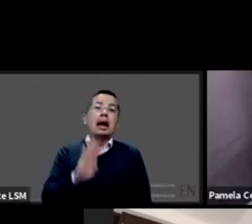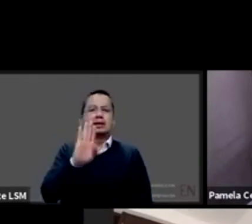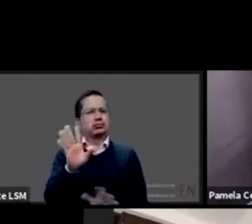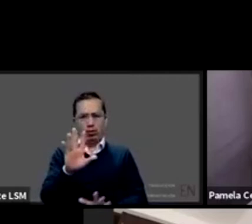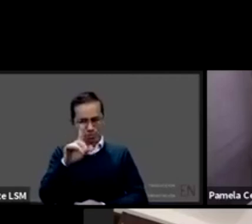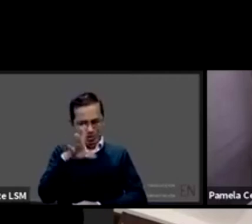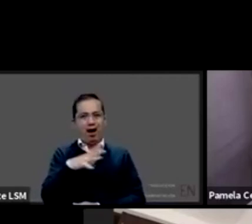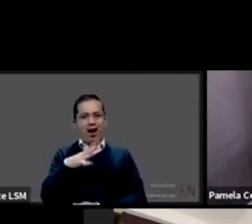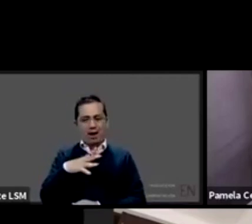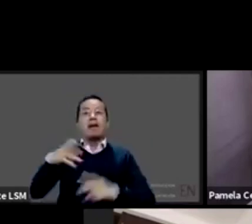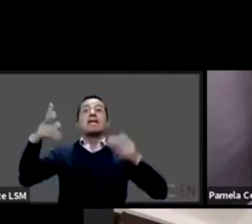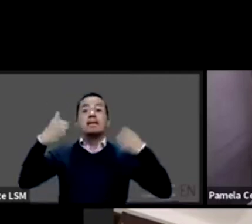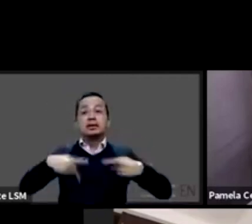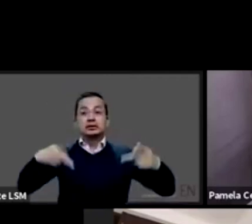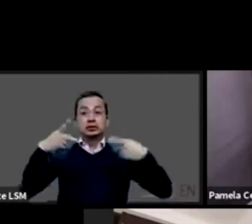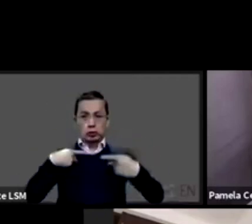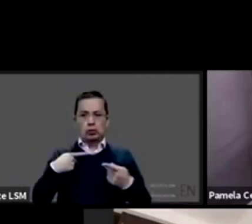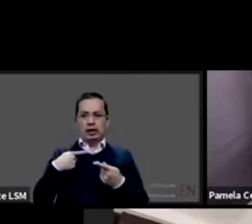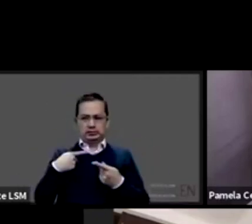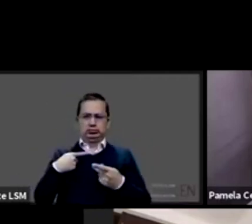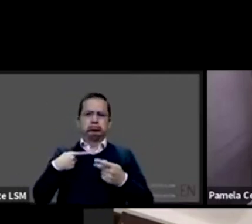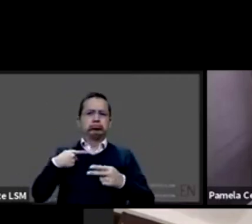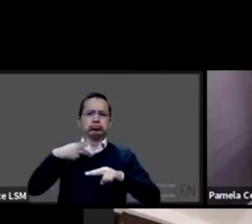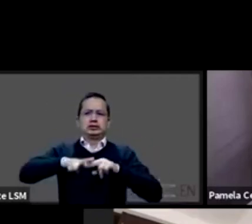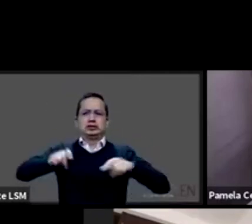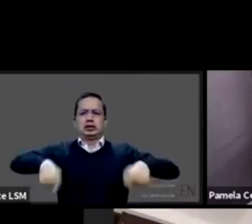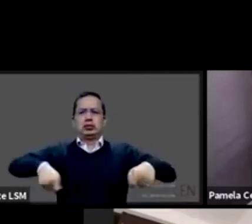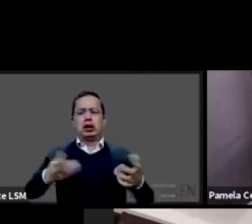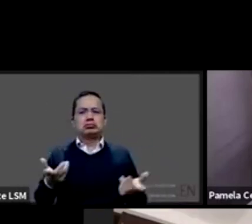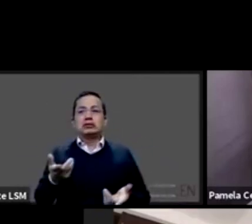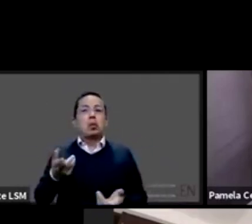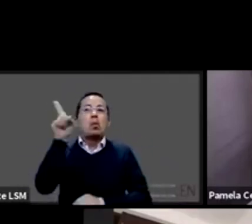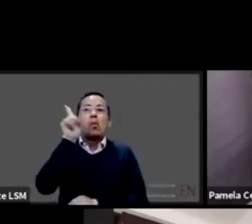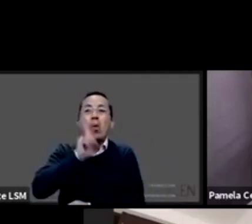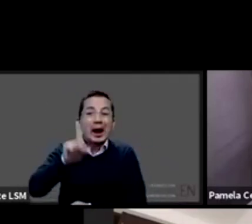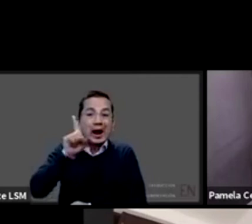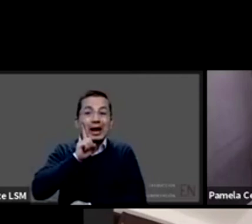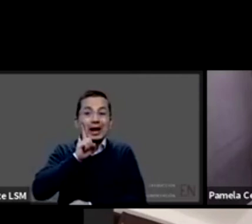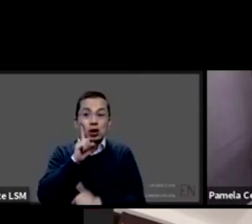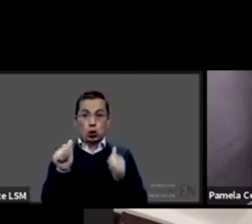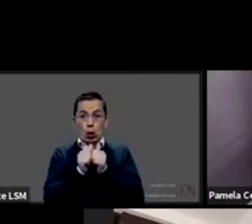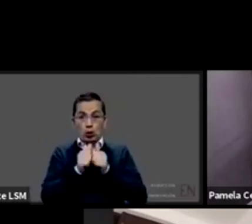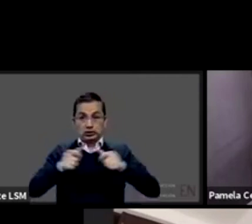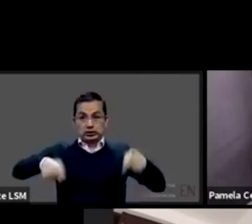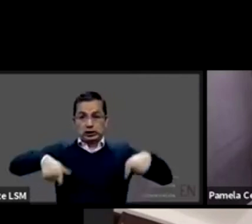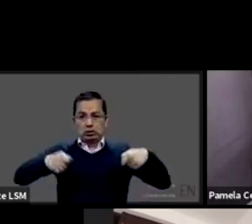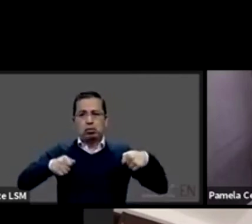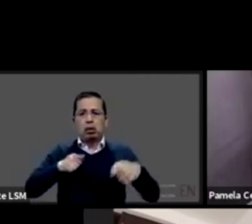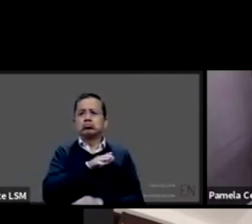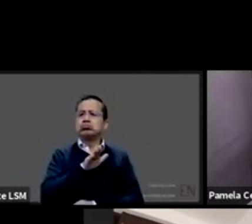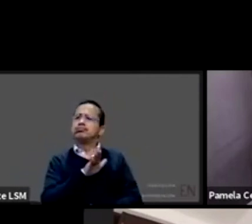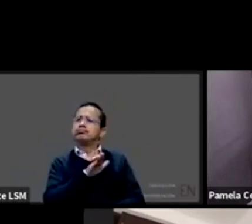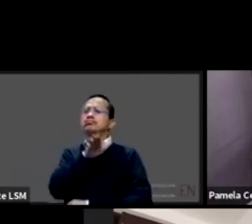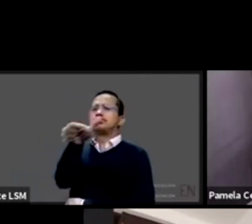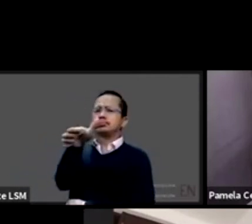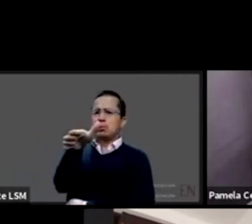de silla de ruedas, mujeres usuarias de silla de ruedas, que van y se hacen una mastografía como debe de ser en